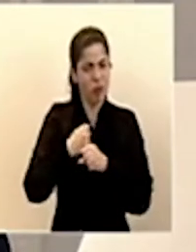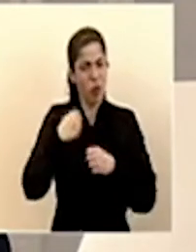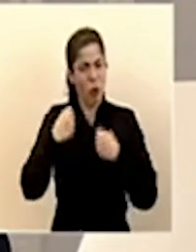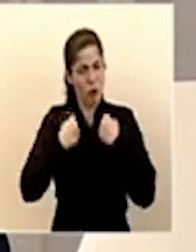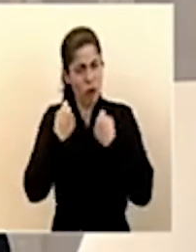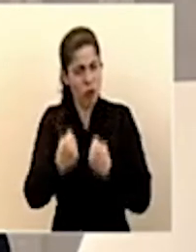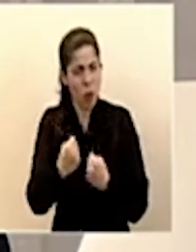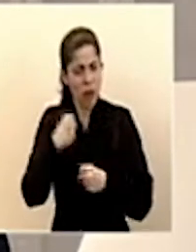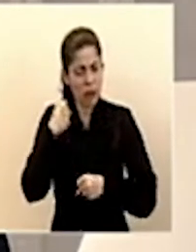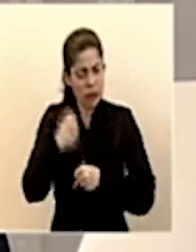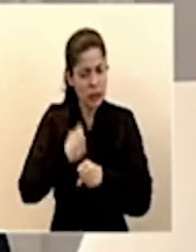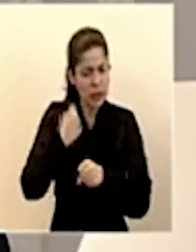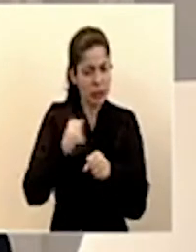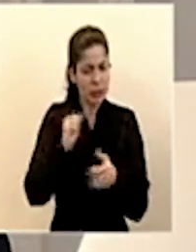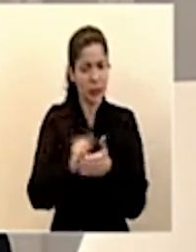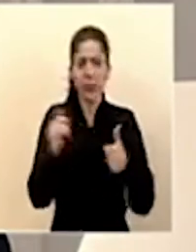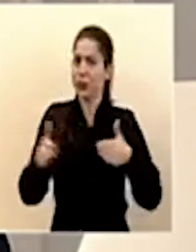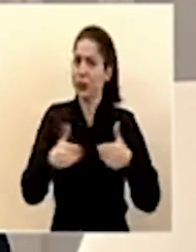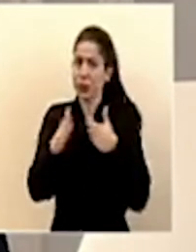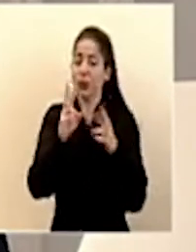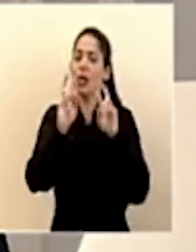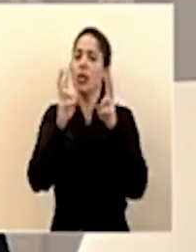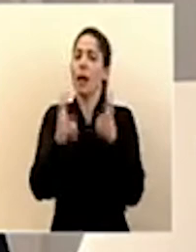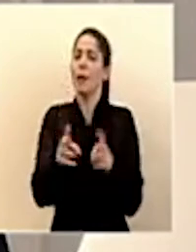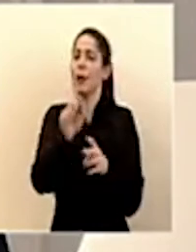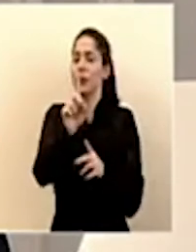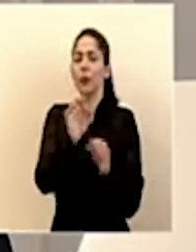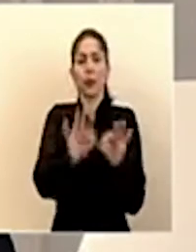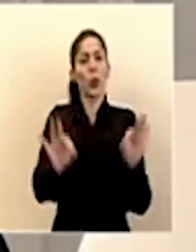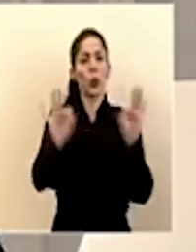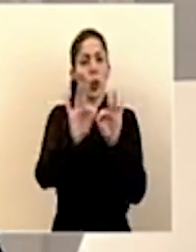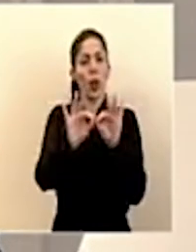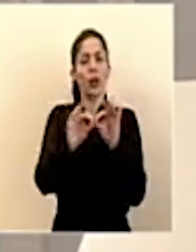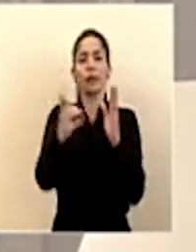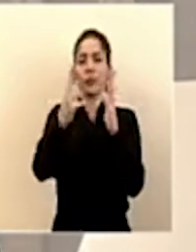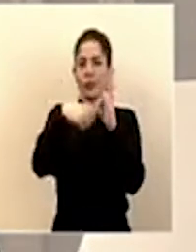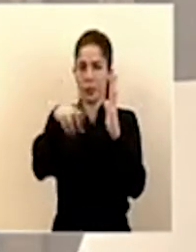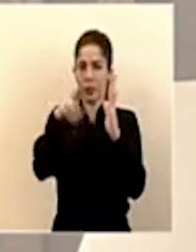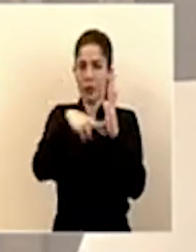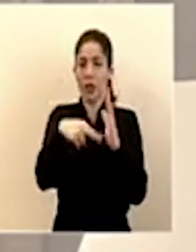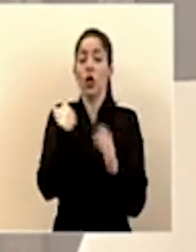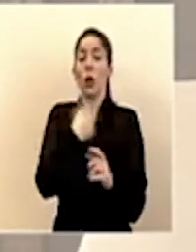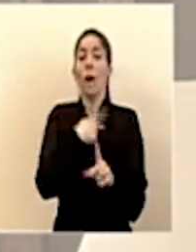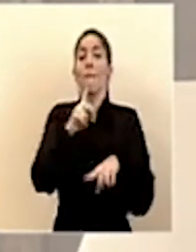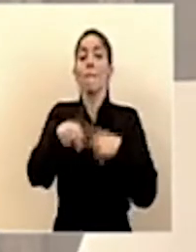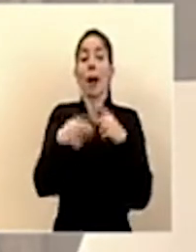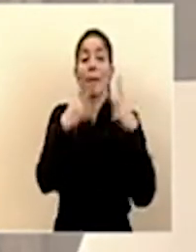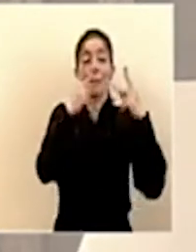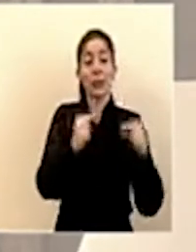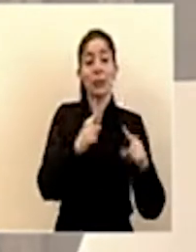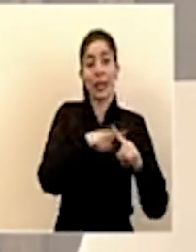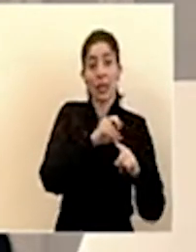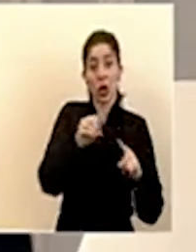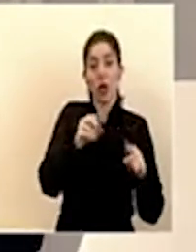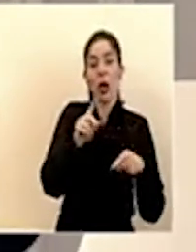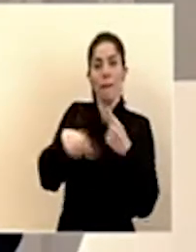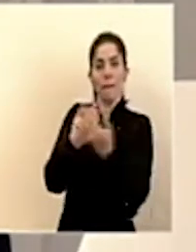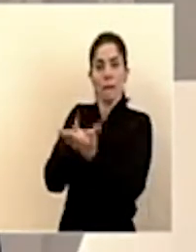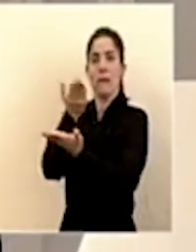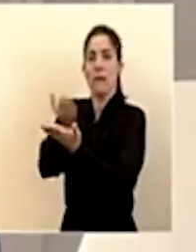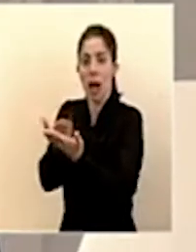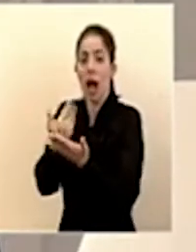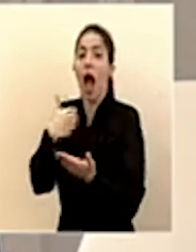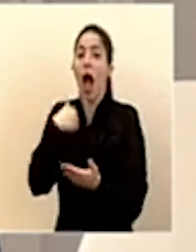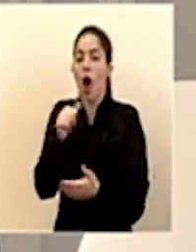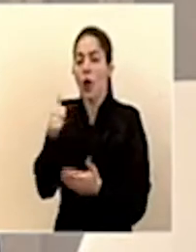en esta dirección temas muy importantes como reitero presentaremos el presupuesto extraordinario ya tenemos una serie de